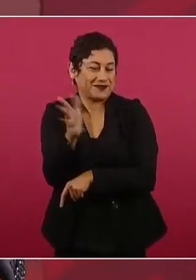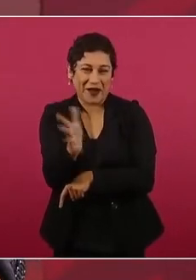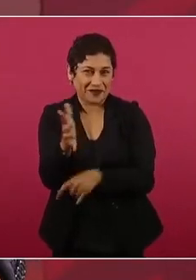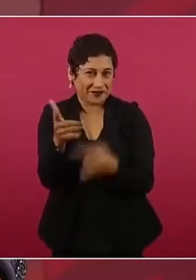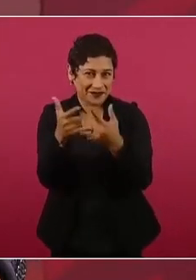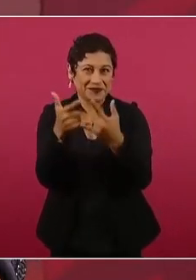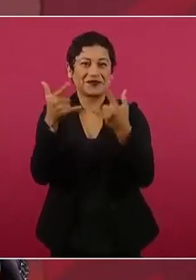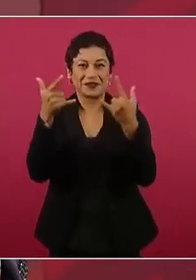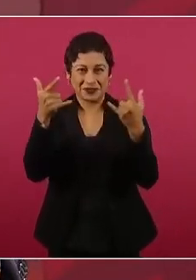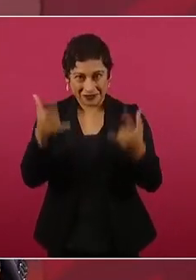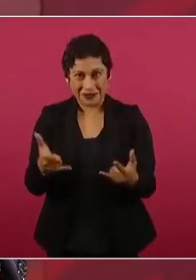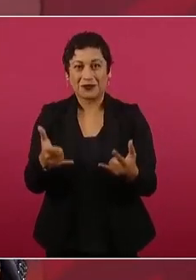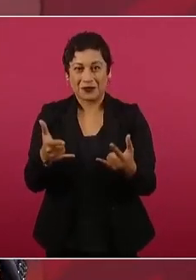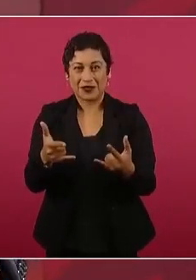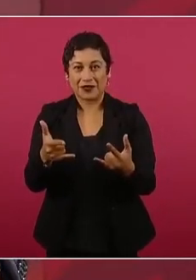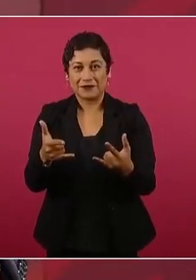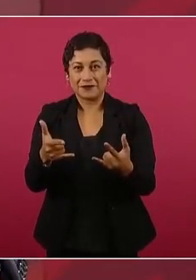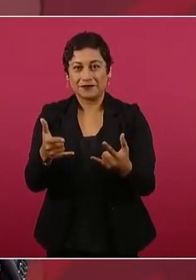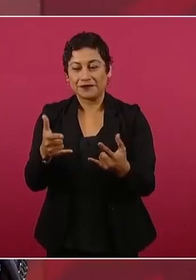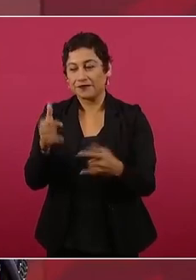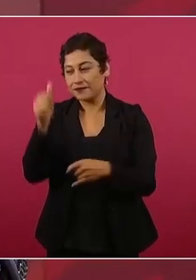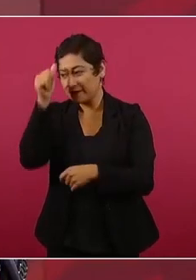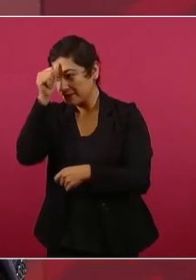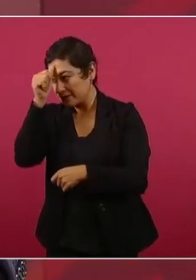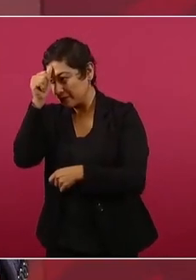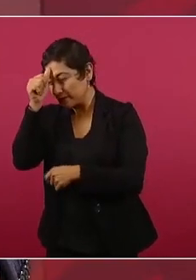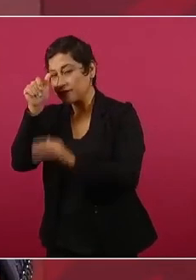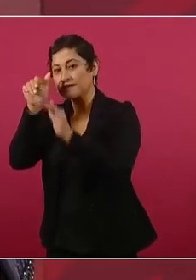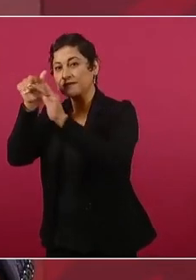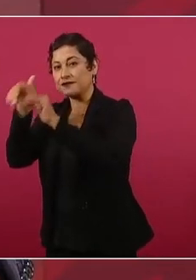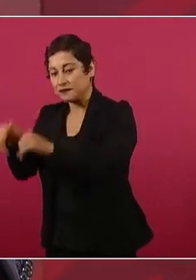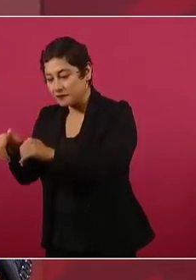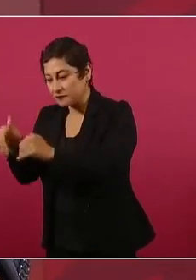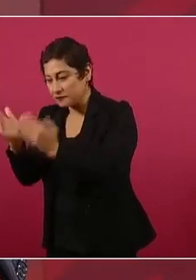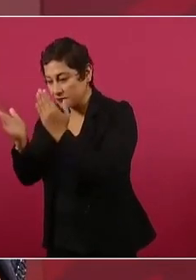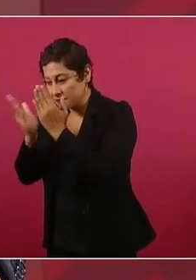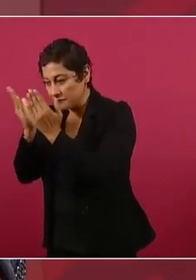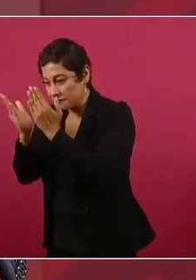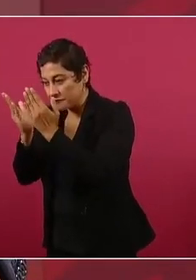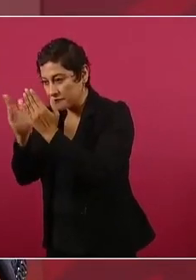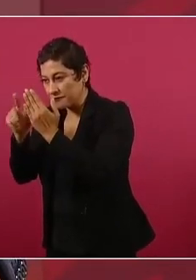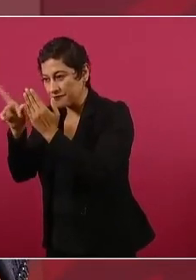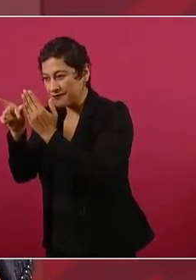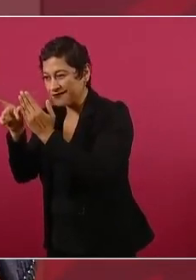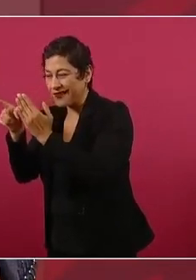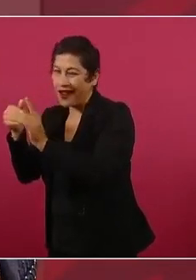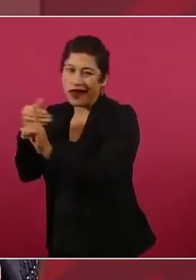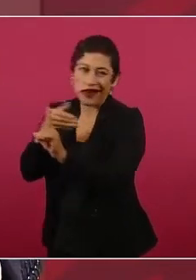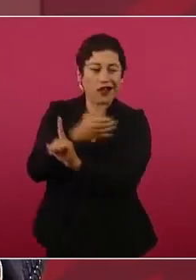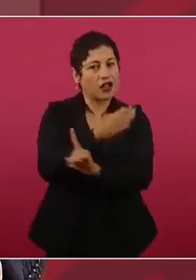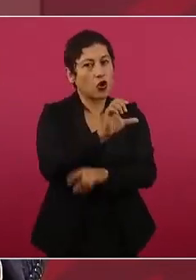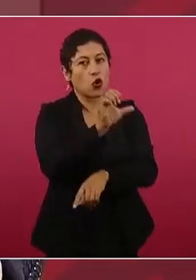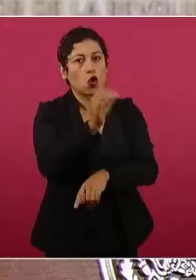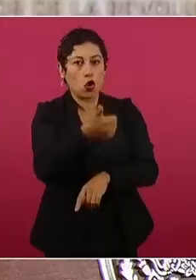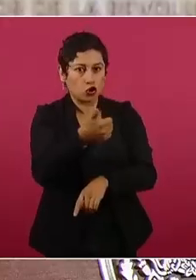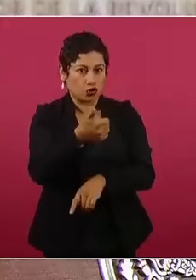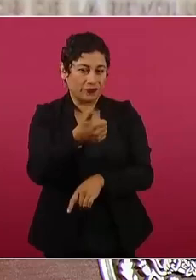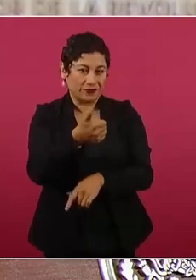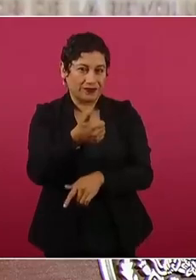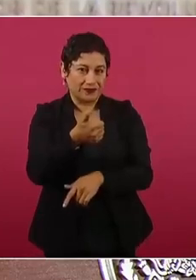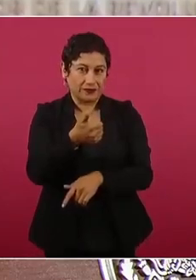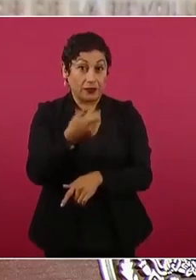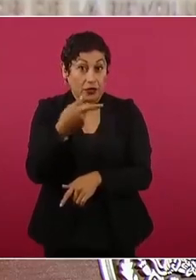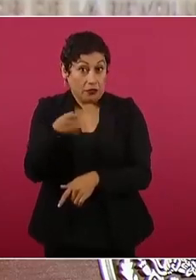tomaron otro camino, pero se formaron en el seminario, como muchos liberales,